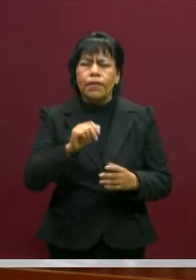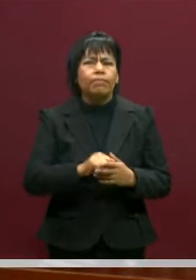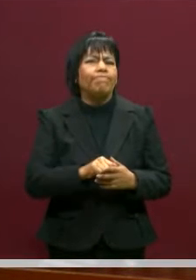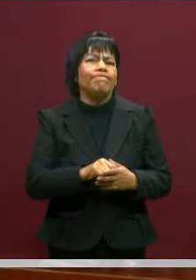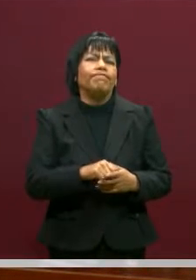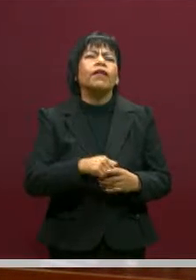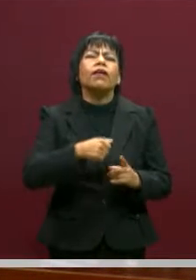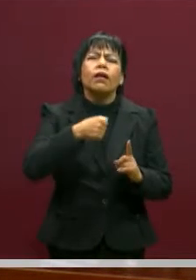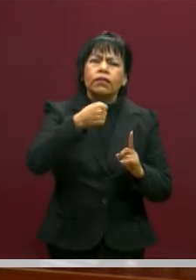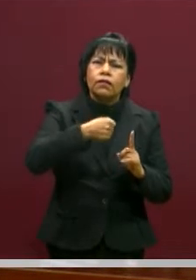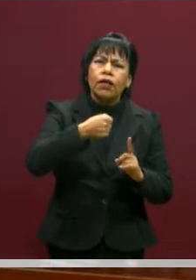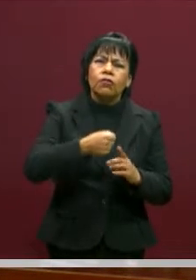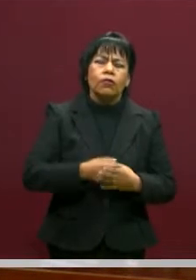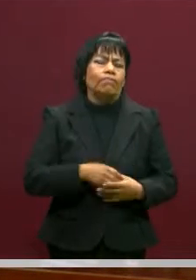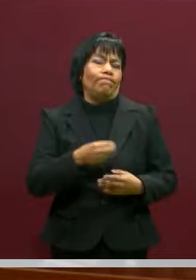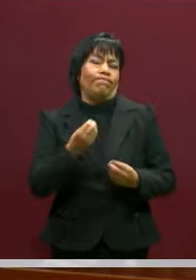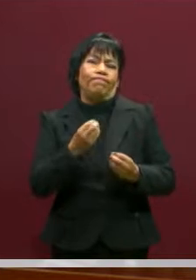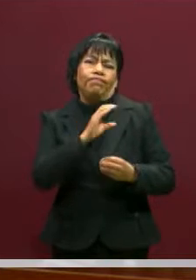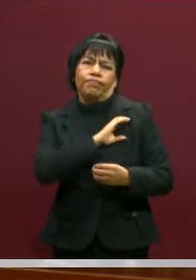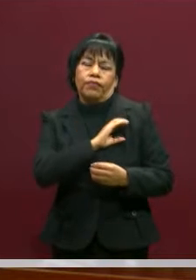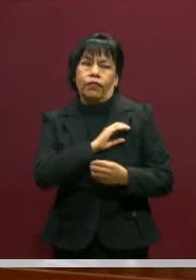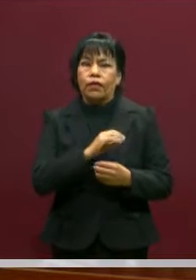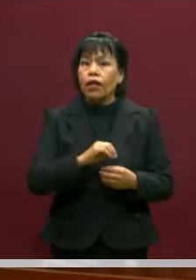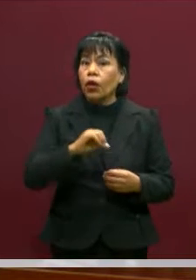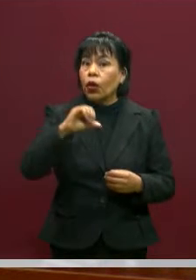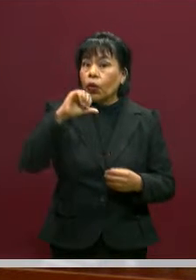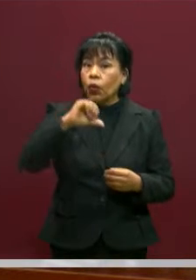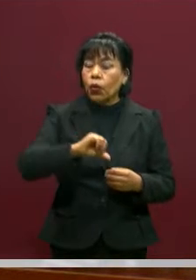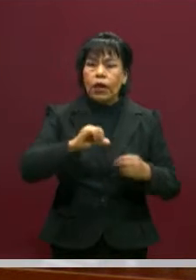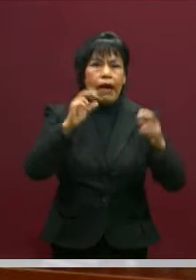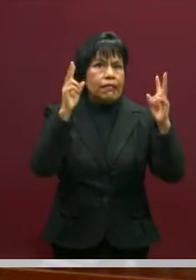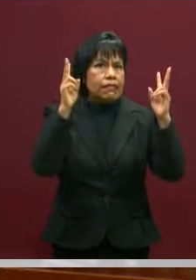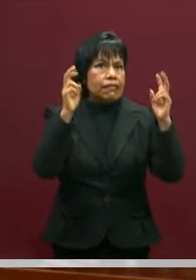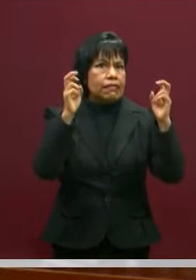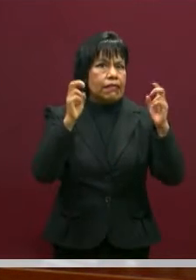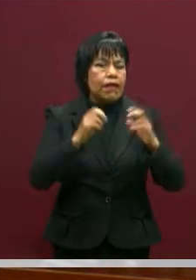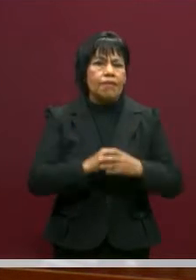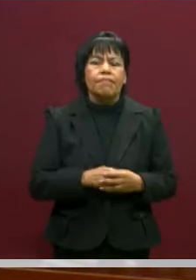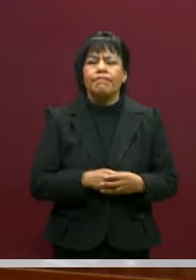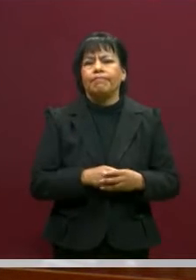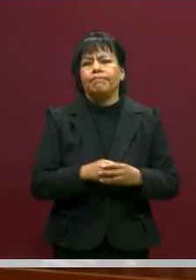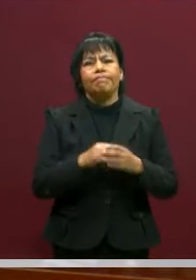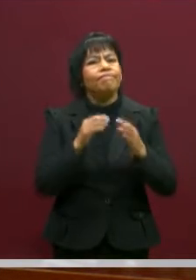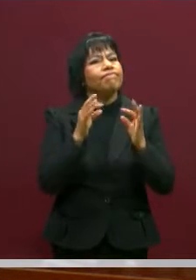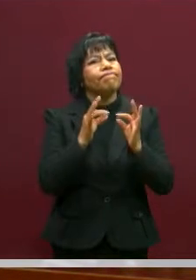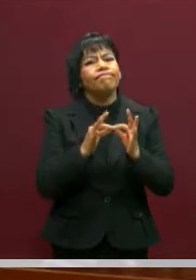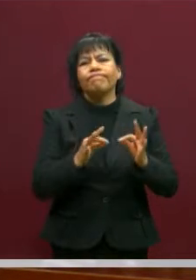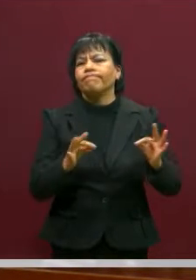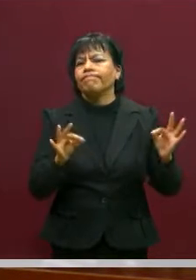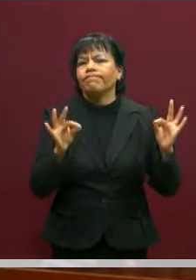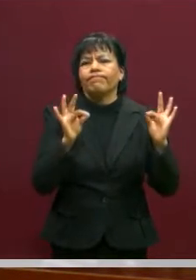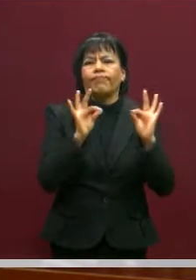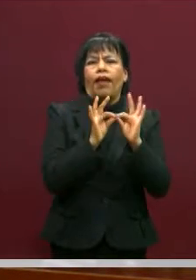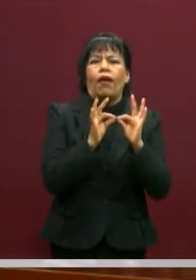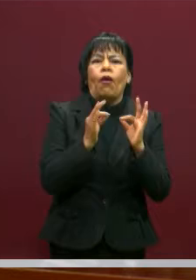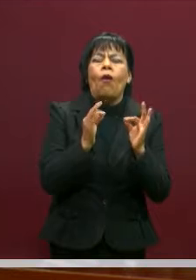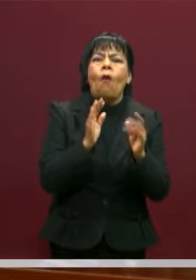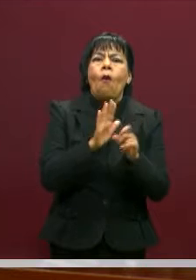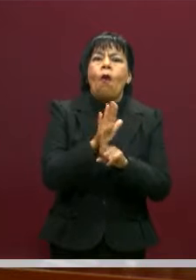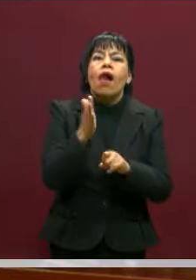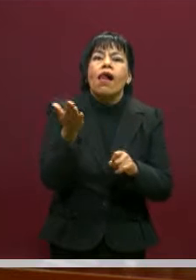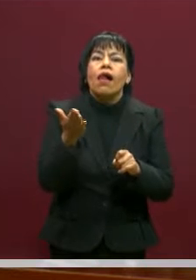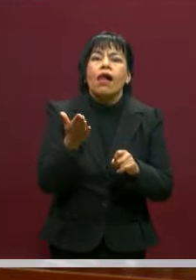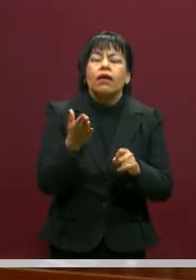saludarles con un gran afecto. Y decirles que el día de hoy vamos a tocar un tema central, un tema esencial en esta